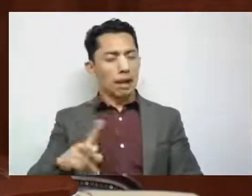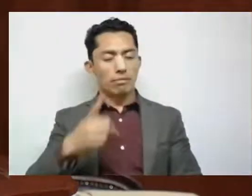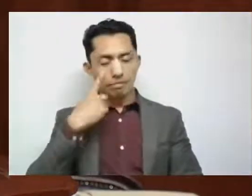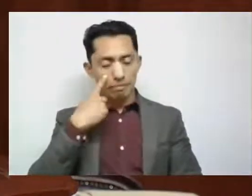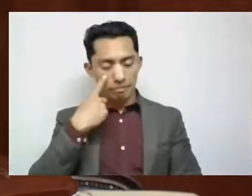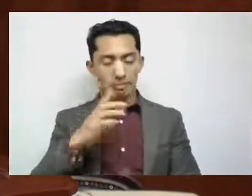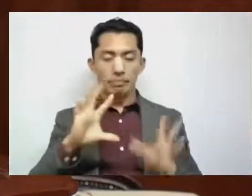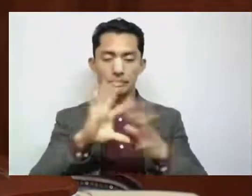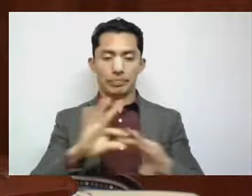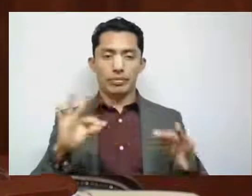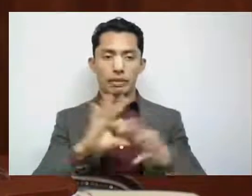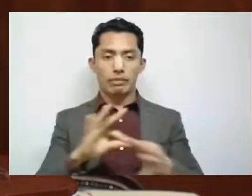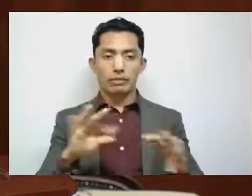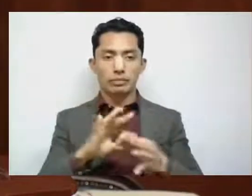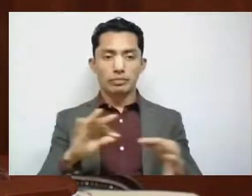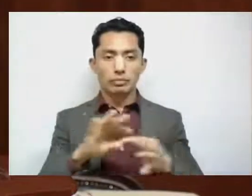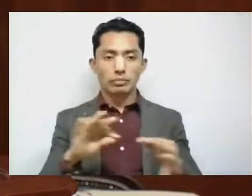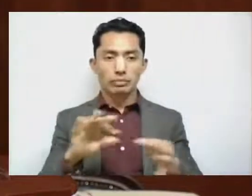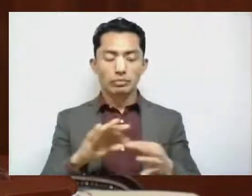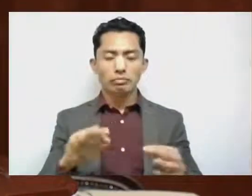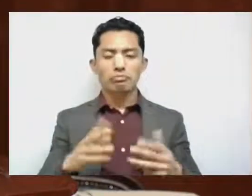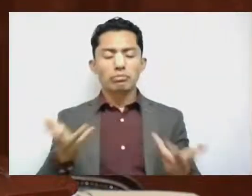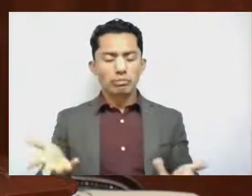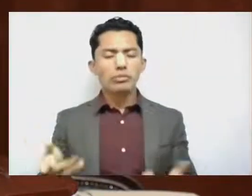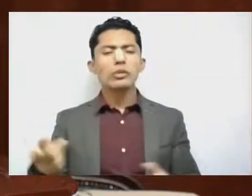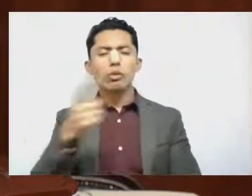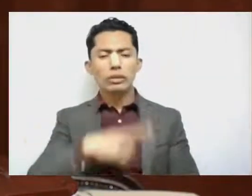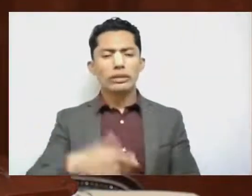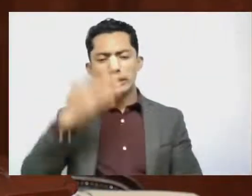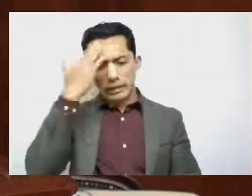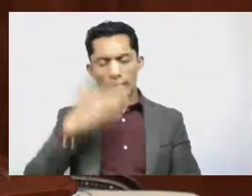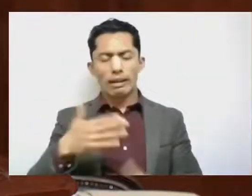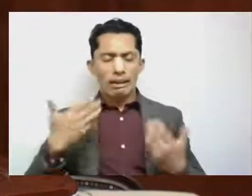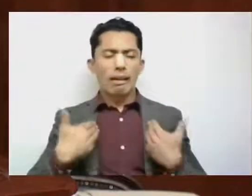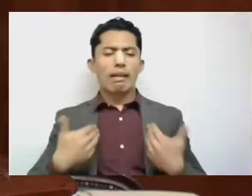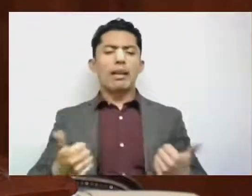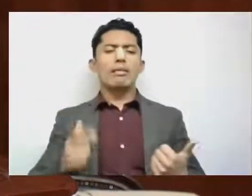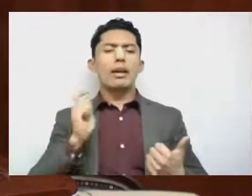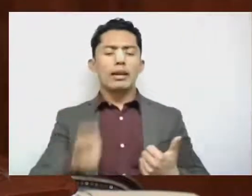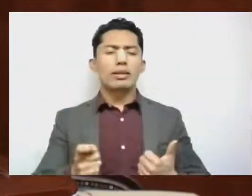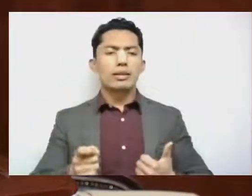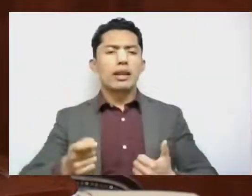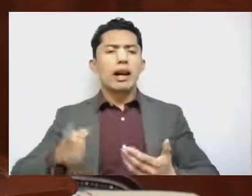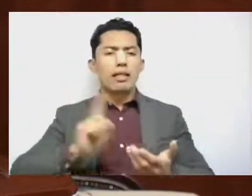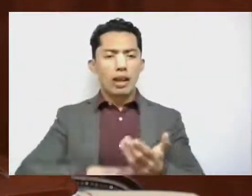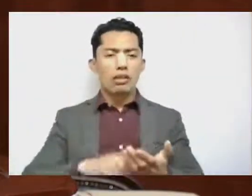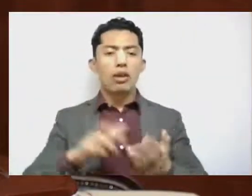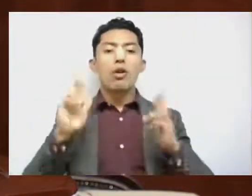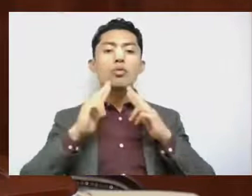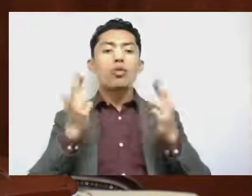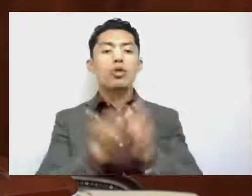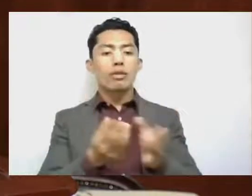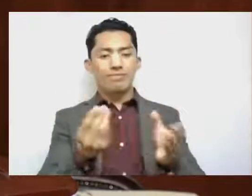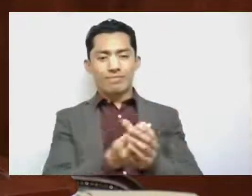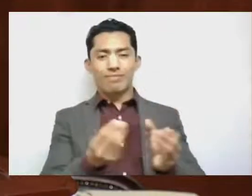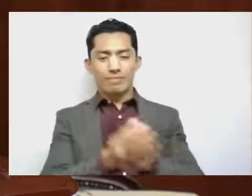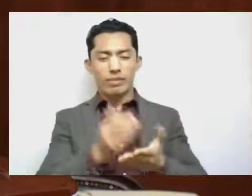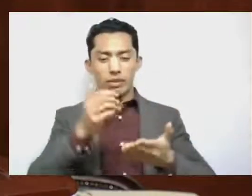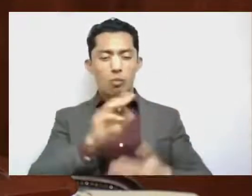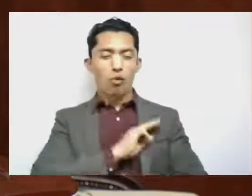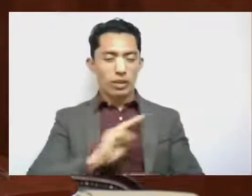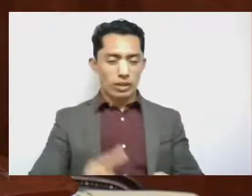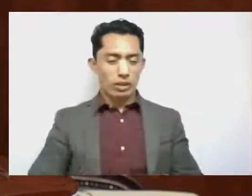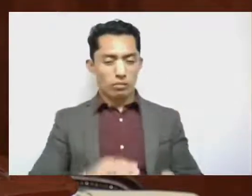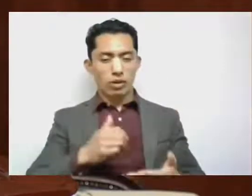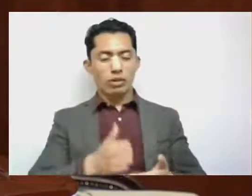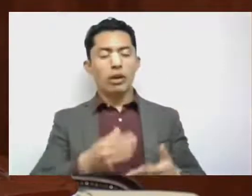finalmente sabemos y entendemos que los debates en un cabildo, cuando hay